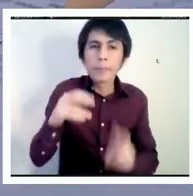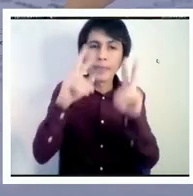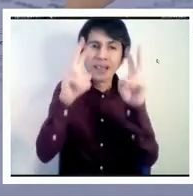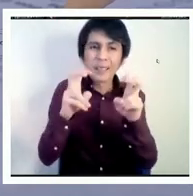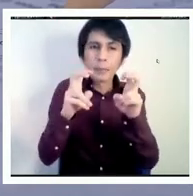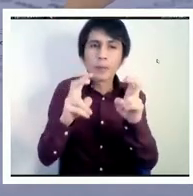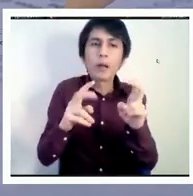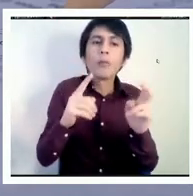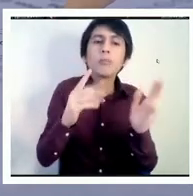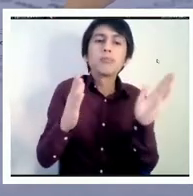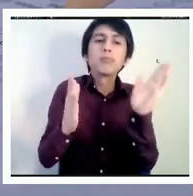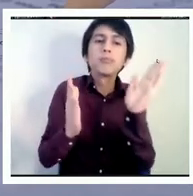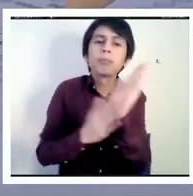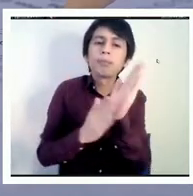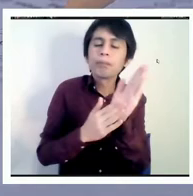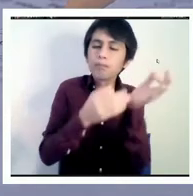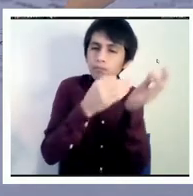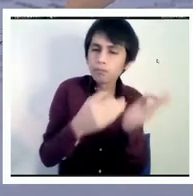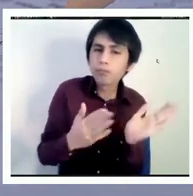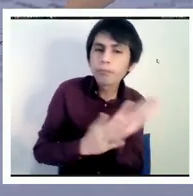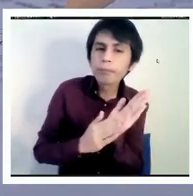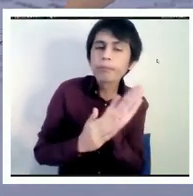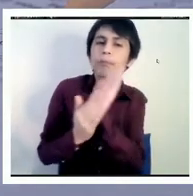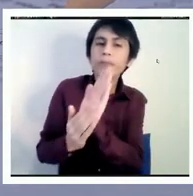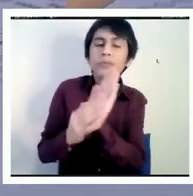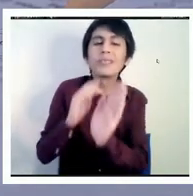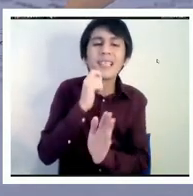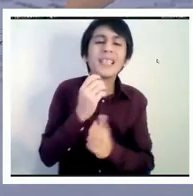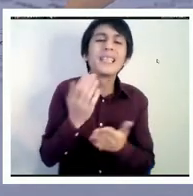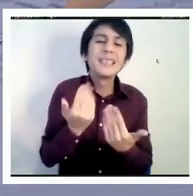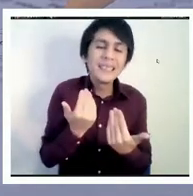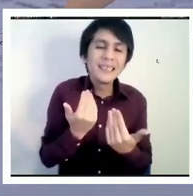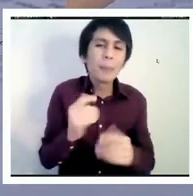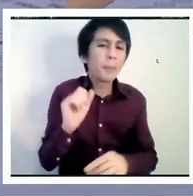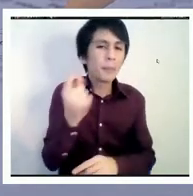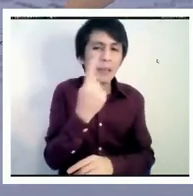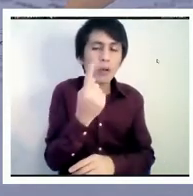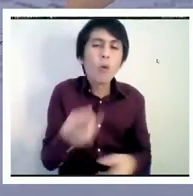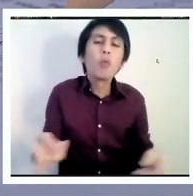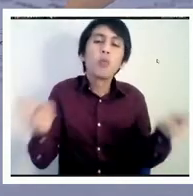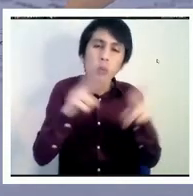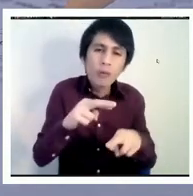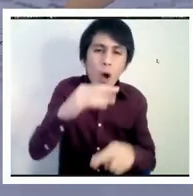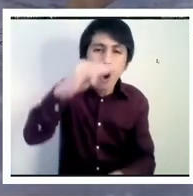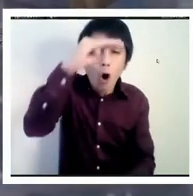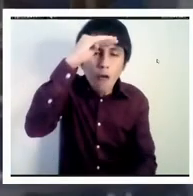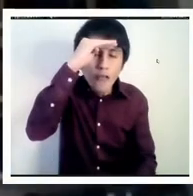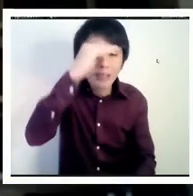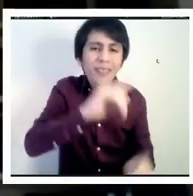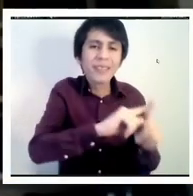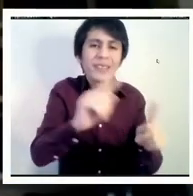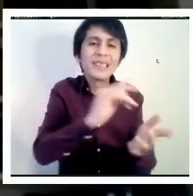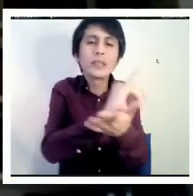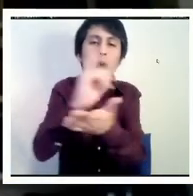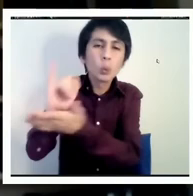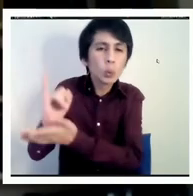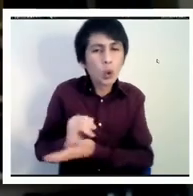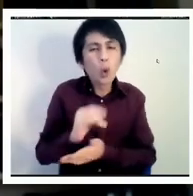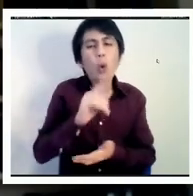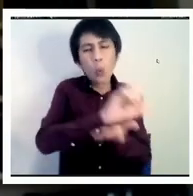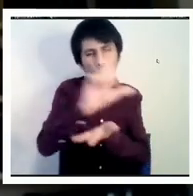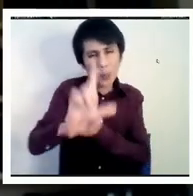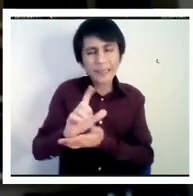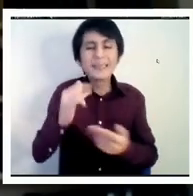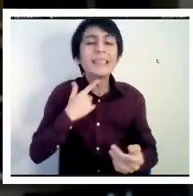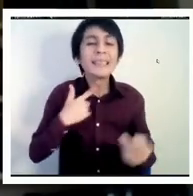generar confianza entre las distintas partes interesadas y podemos tener una mayor rendición de